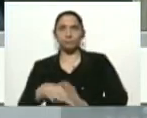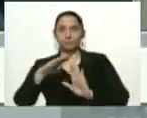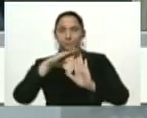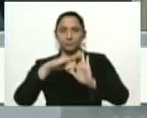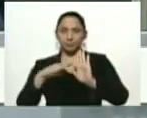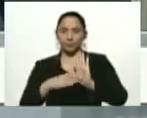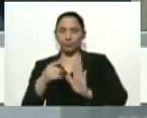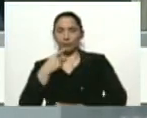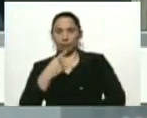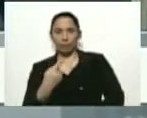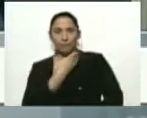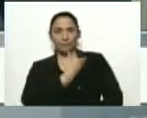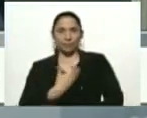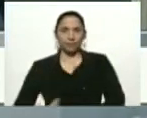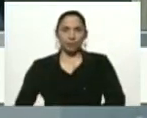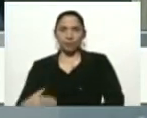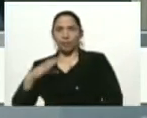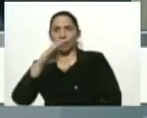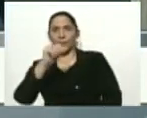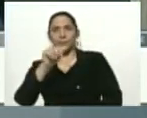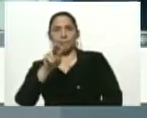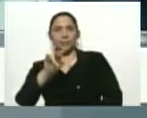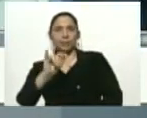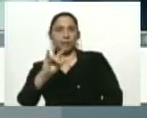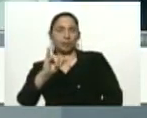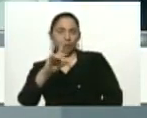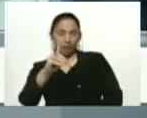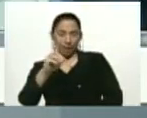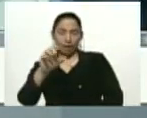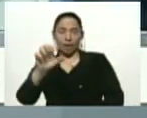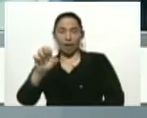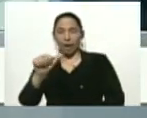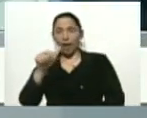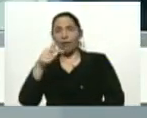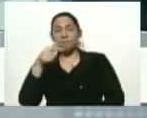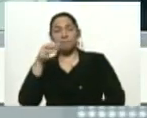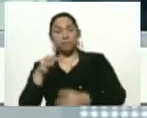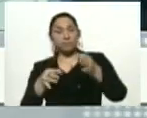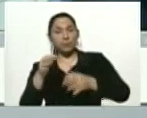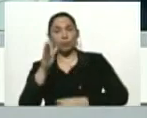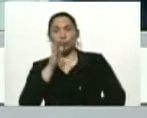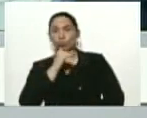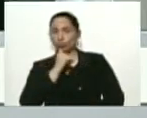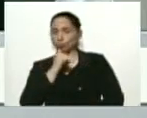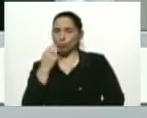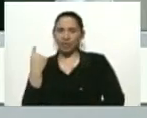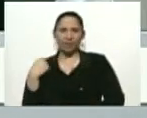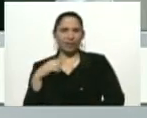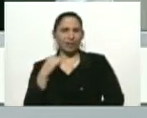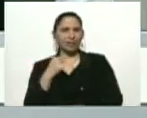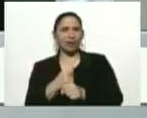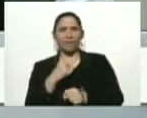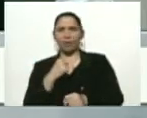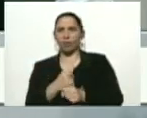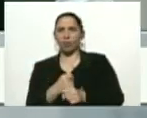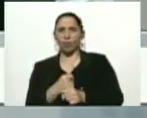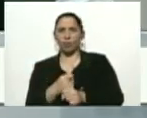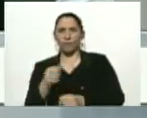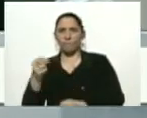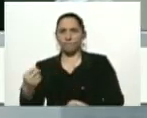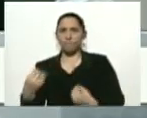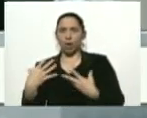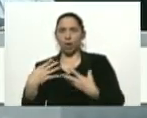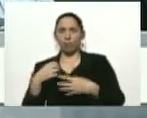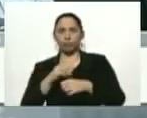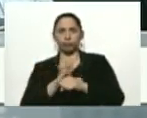señalaba el presidente de Cavidea era justamente que no ha tenido trabajadores contagiados por